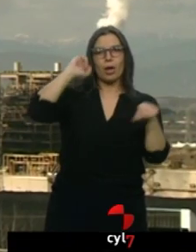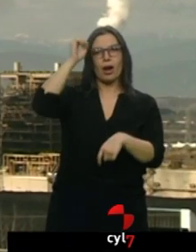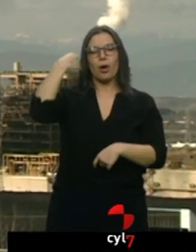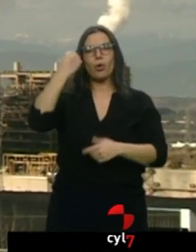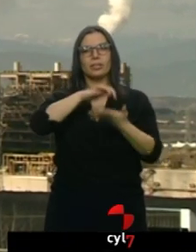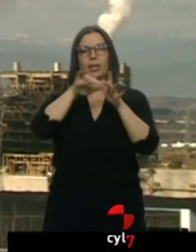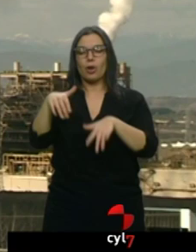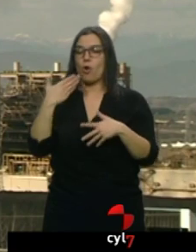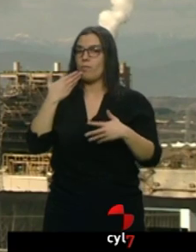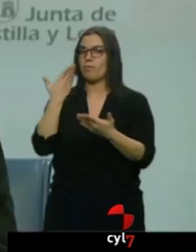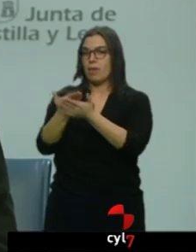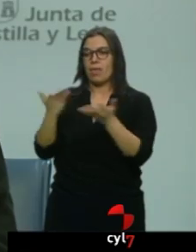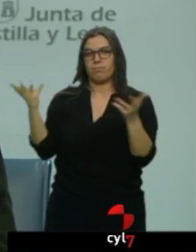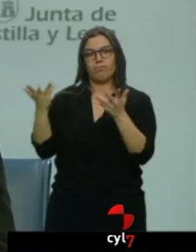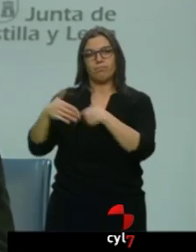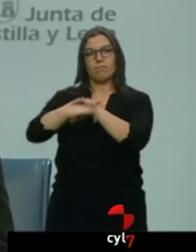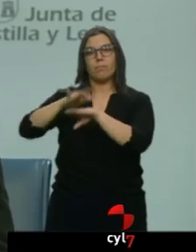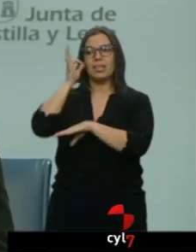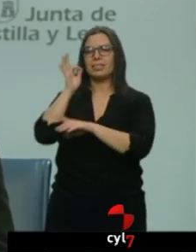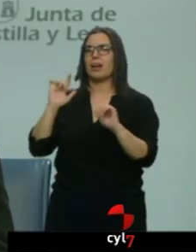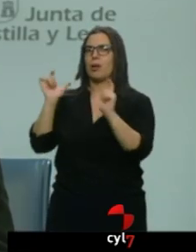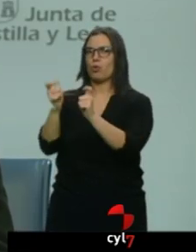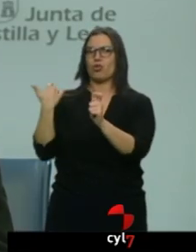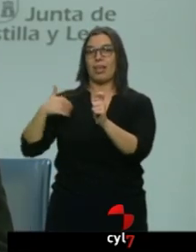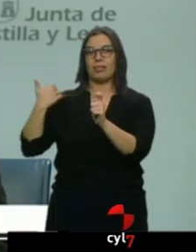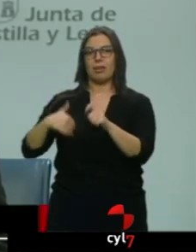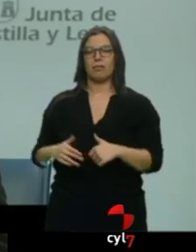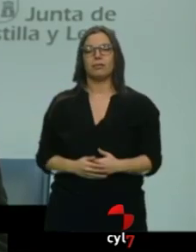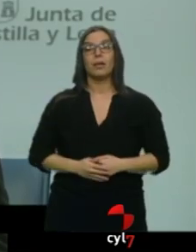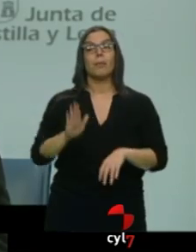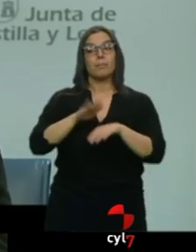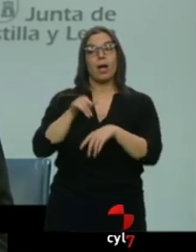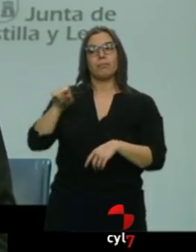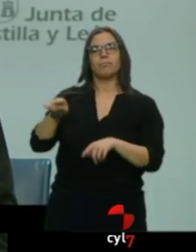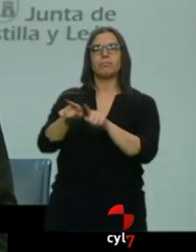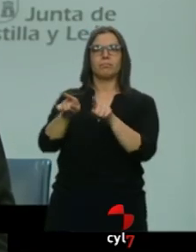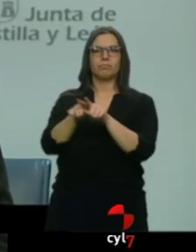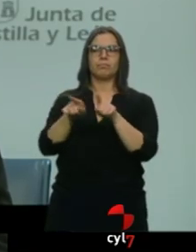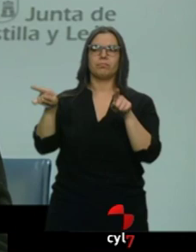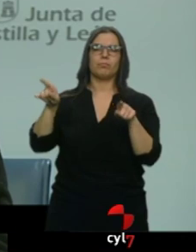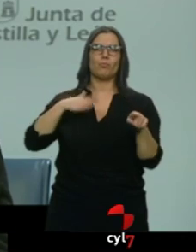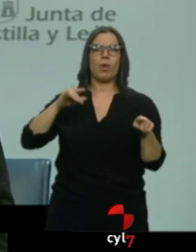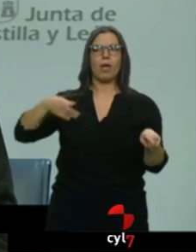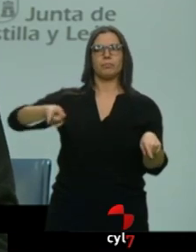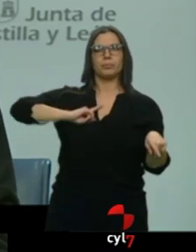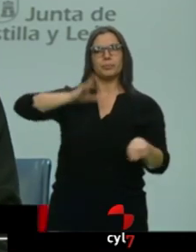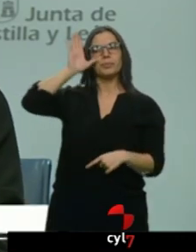Ecológica a que les reciba. Para que la ministra pueda escuchar de primera mano